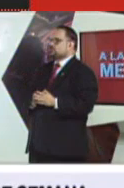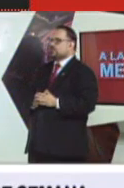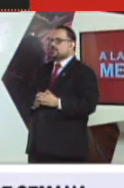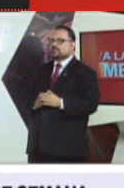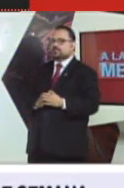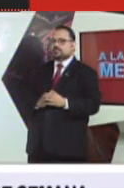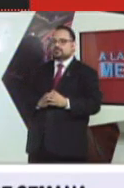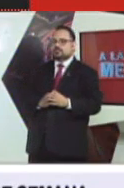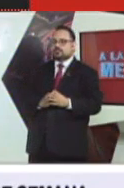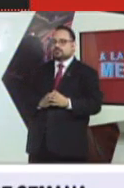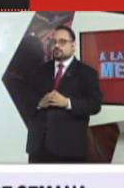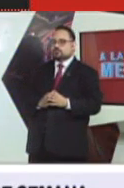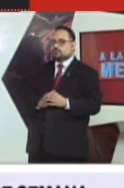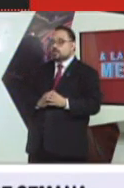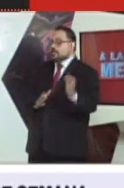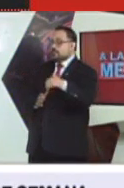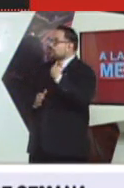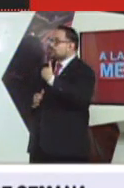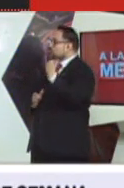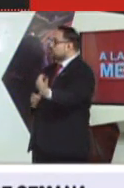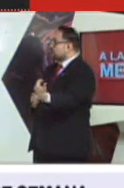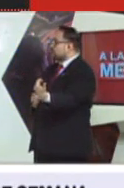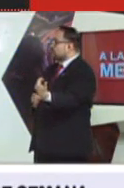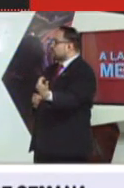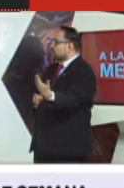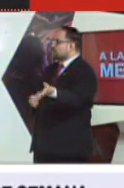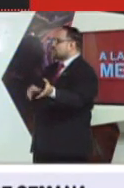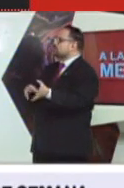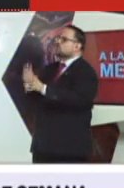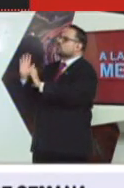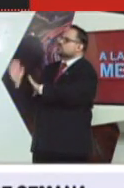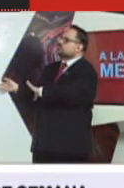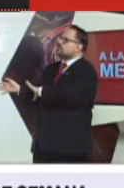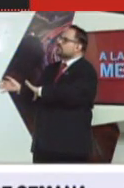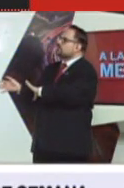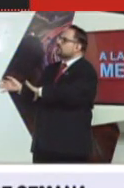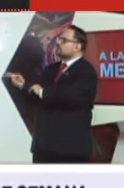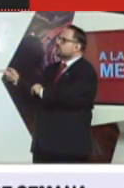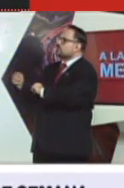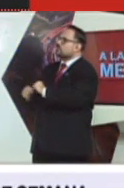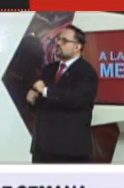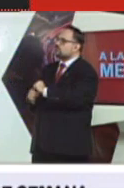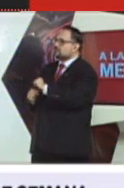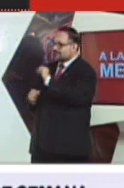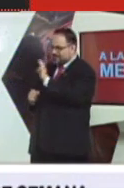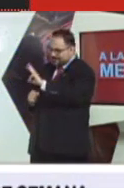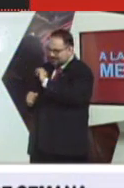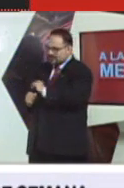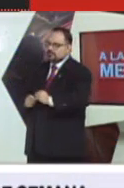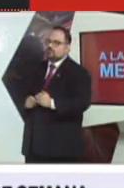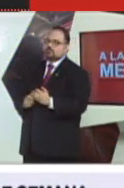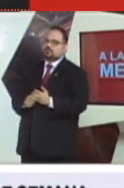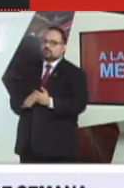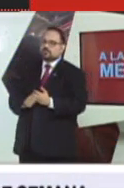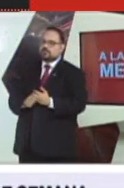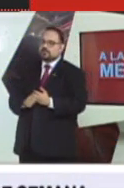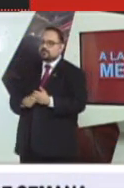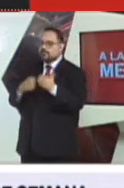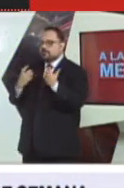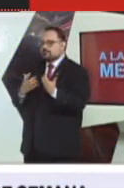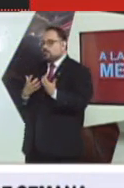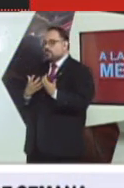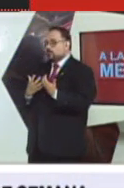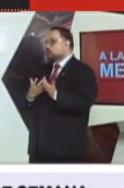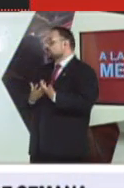suelen mantener cierta restricción. Las mismas no se respetaron. Tal vez por otros temas alternos, que ya los vamos a tratar en el tercero de los temas de